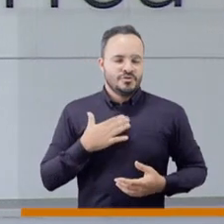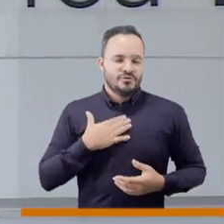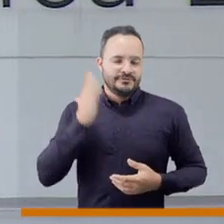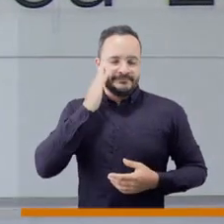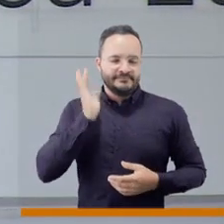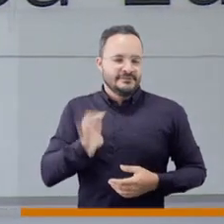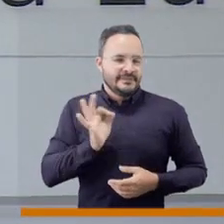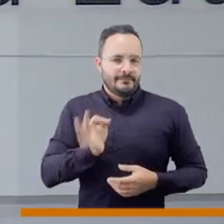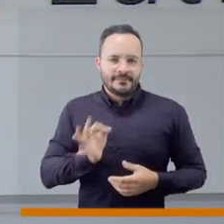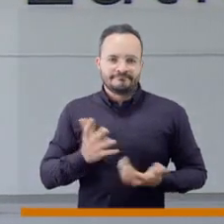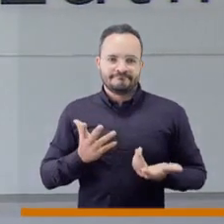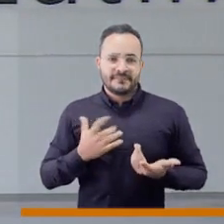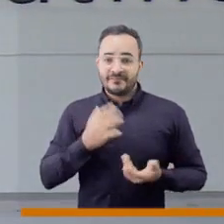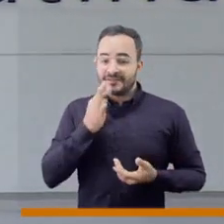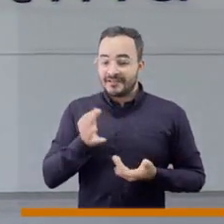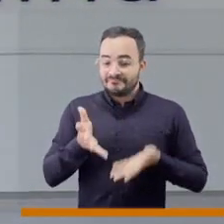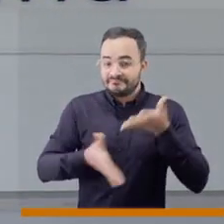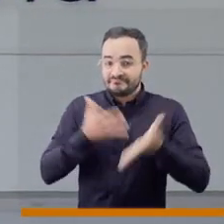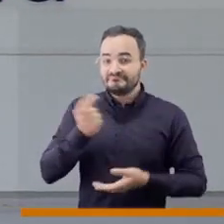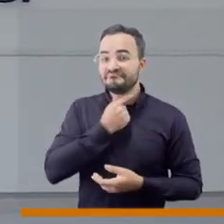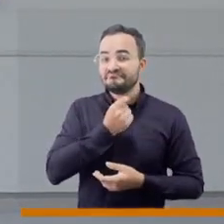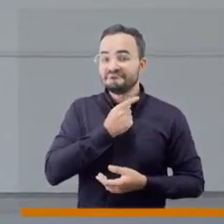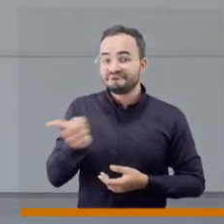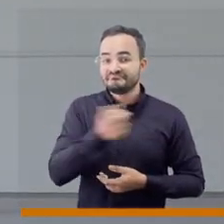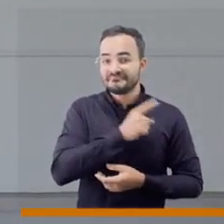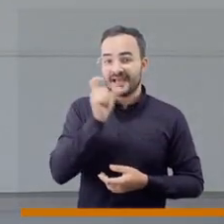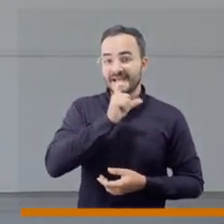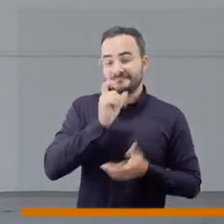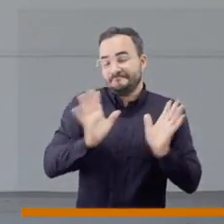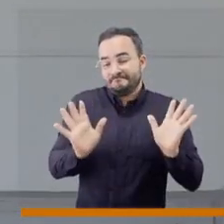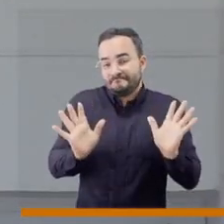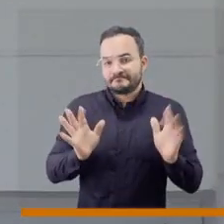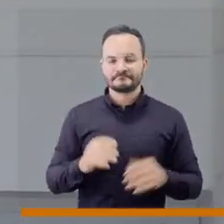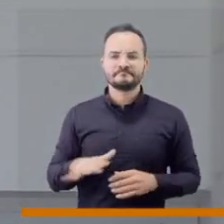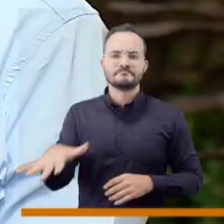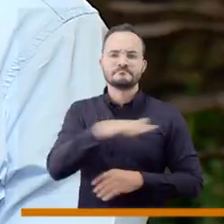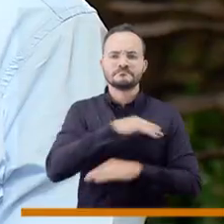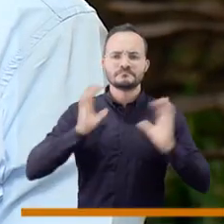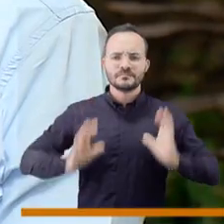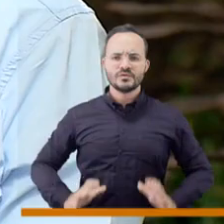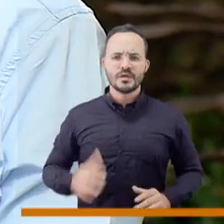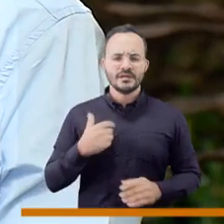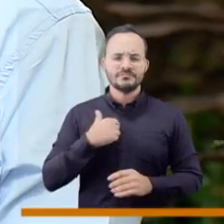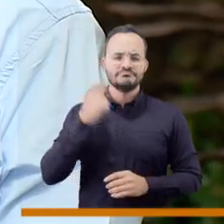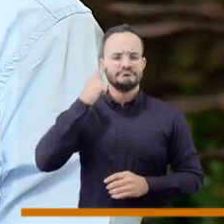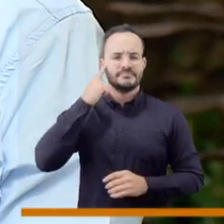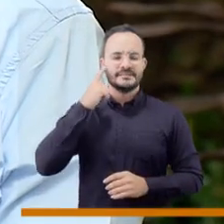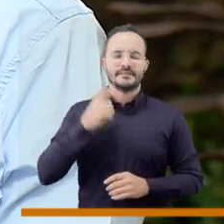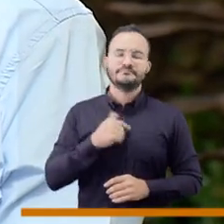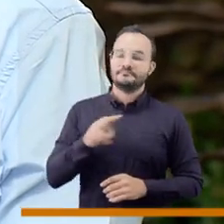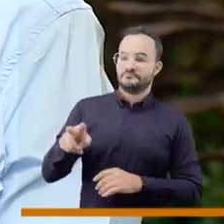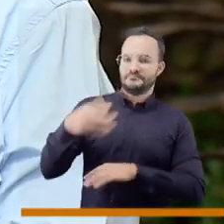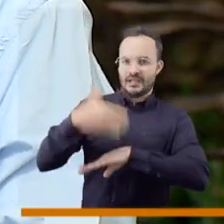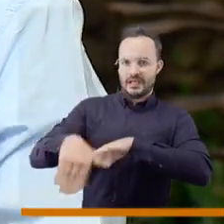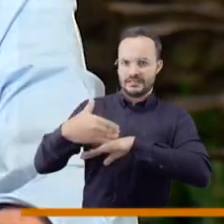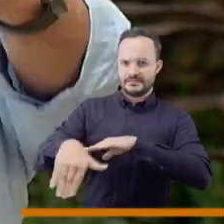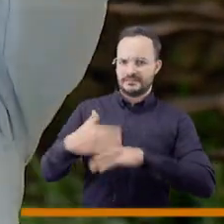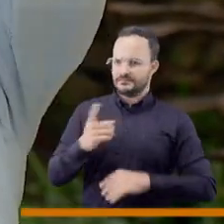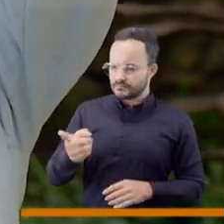coloquial, un poco hasta medio chistoso, a veces todavía la ciudadanía cree que un habitante en situación de calle